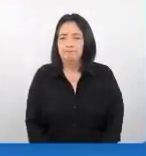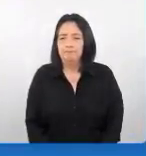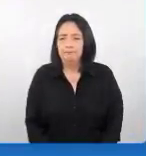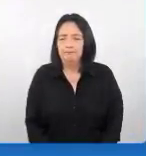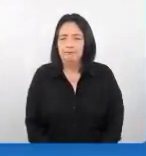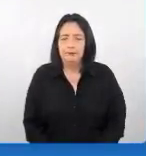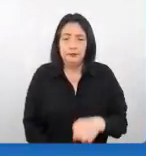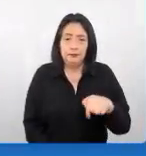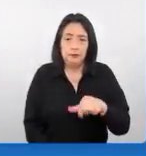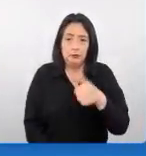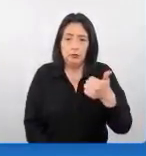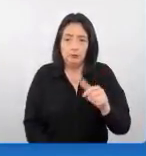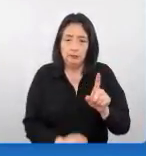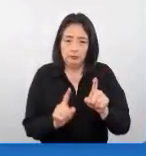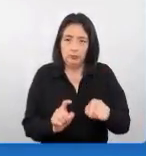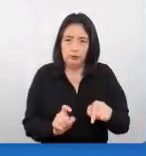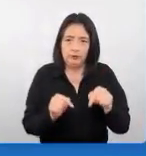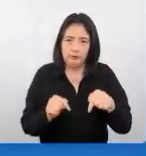acá tengo otra pregunta